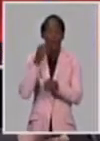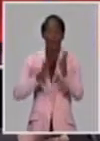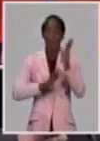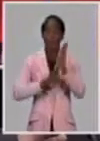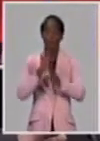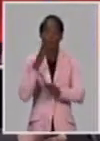también en instrumentos legales.